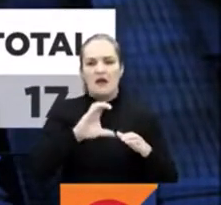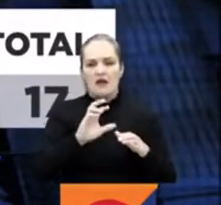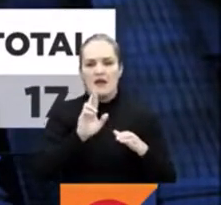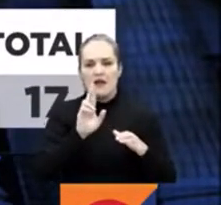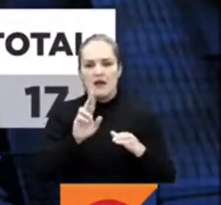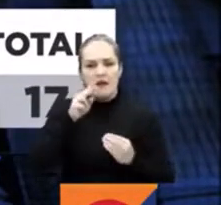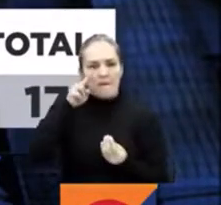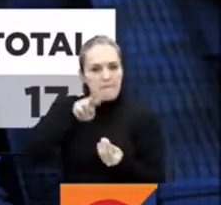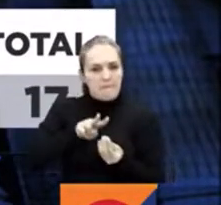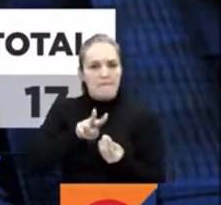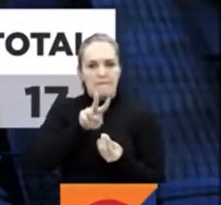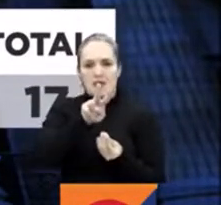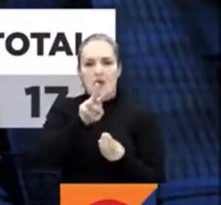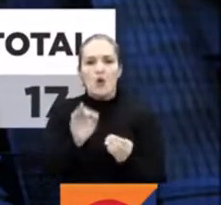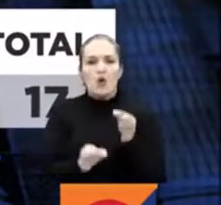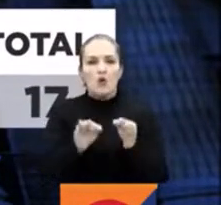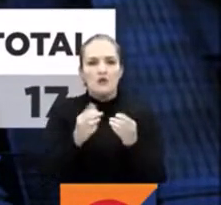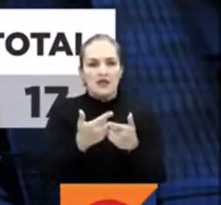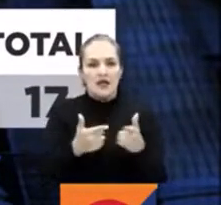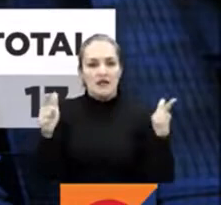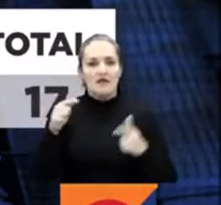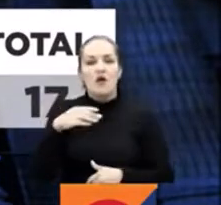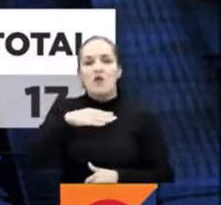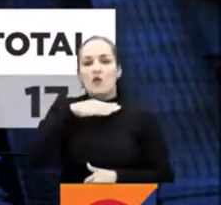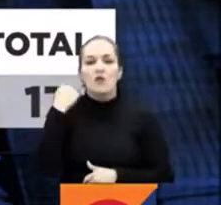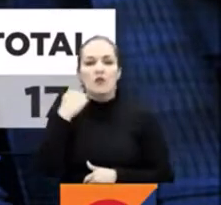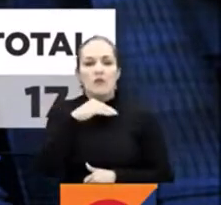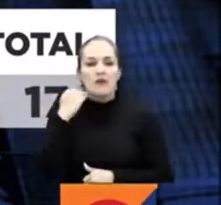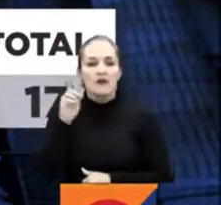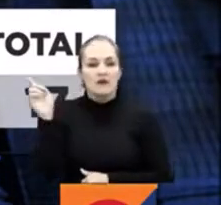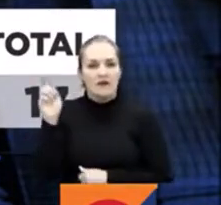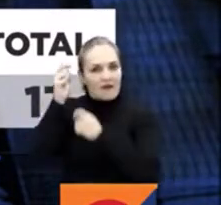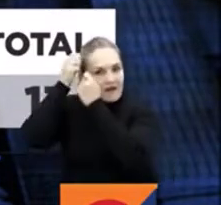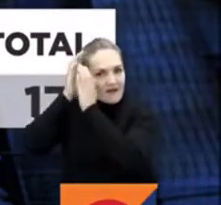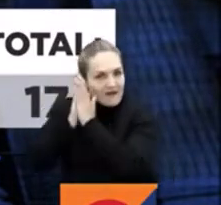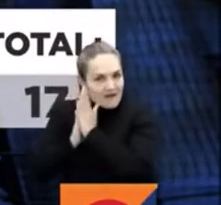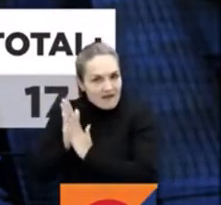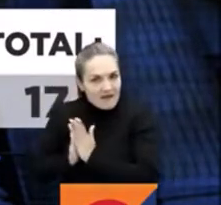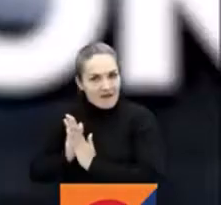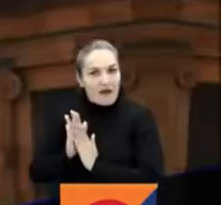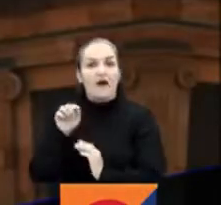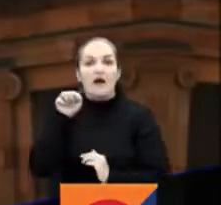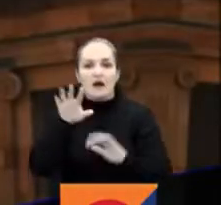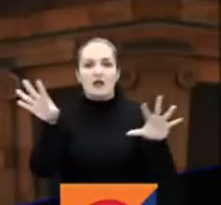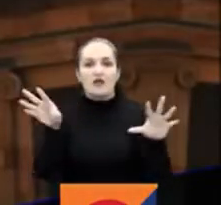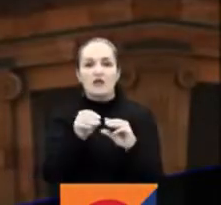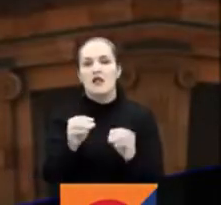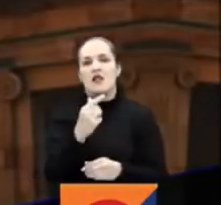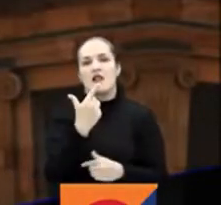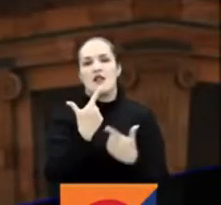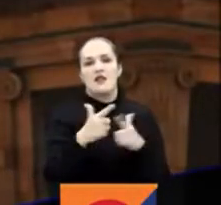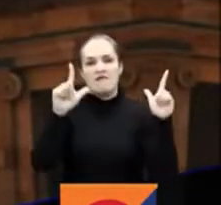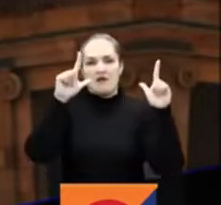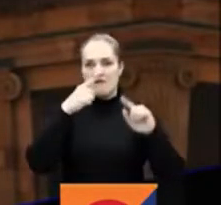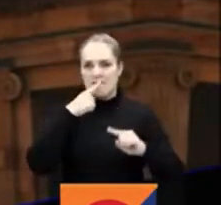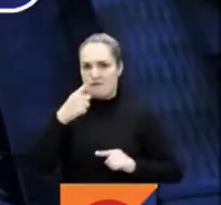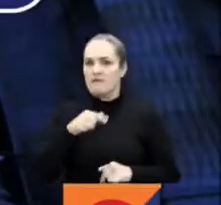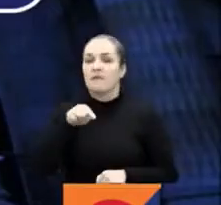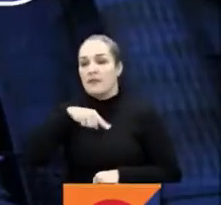Colombia Justa Libre, Humberto de la Calle y Daniel Carvalho que tendrán un total de 17 votos. Oposición.